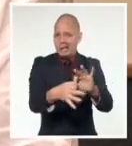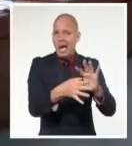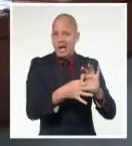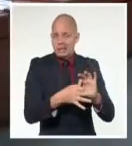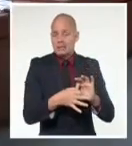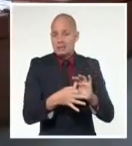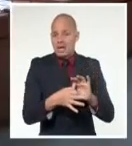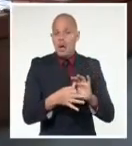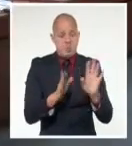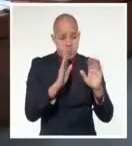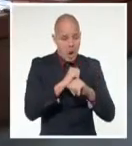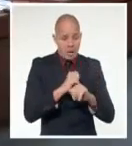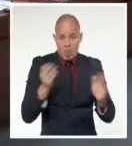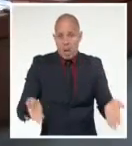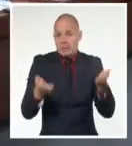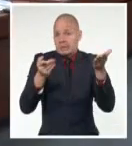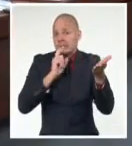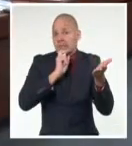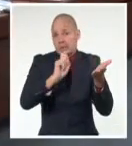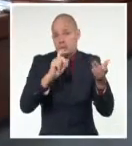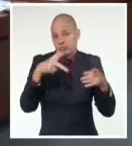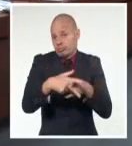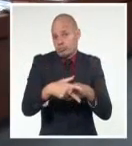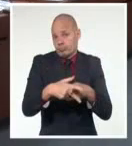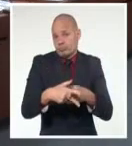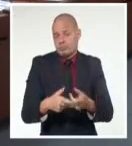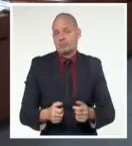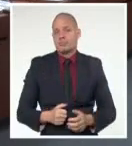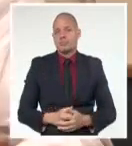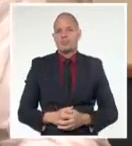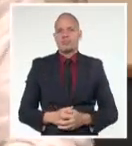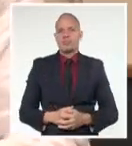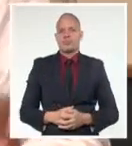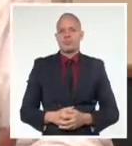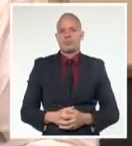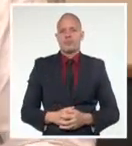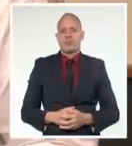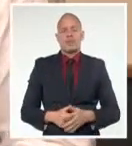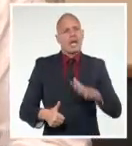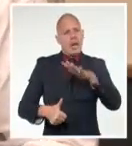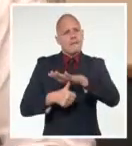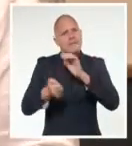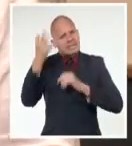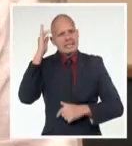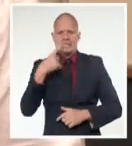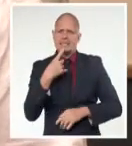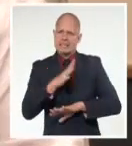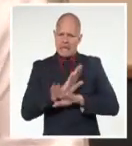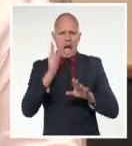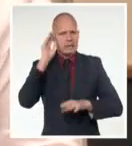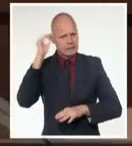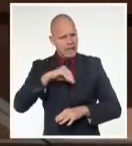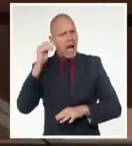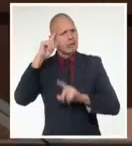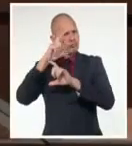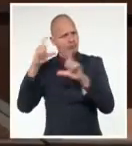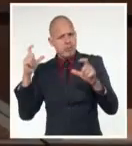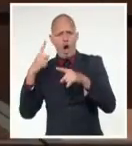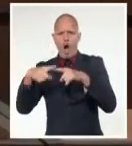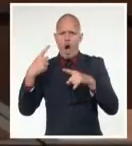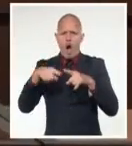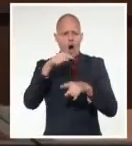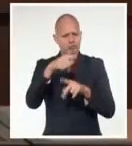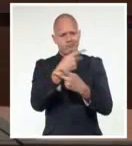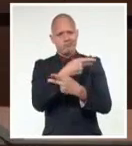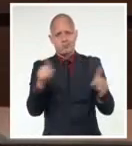va a desarrollar. El presidente cubano reconoció de igual manera un avance en la participación de expertos, académicos y científicos en